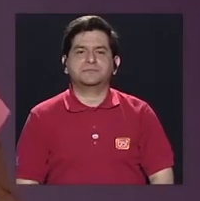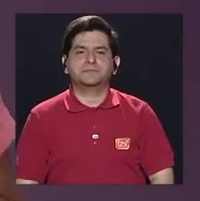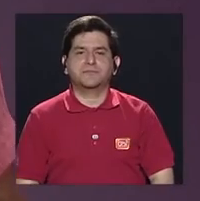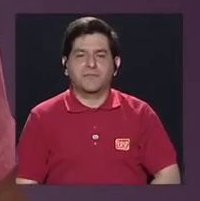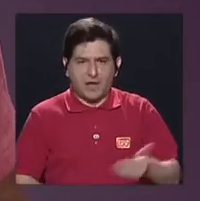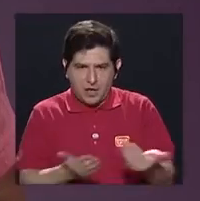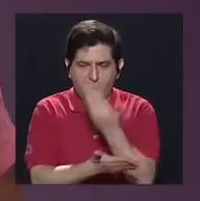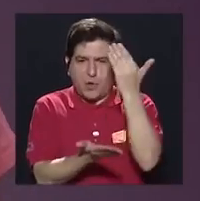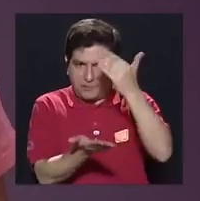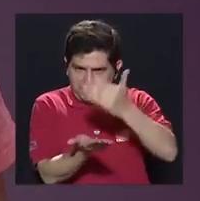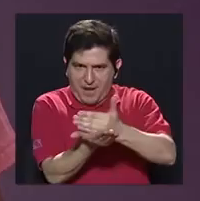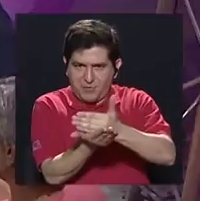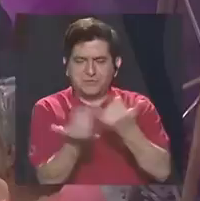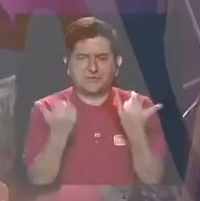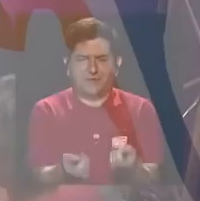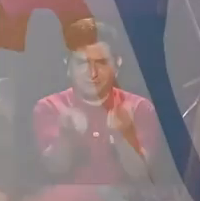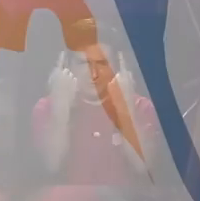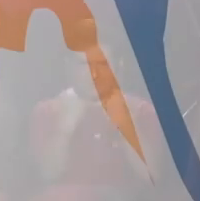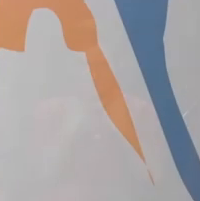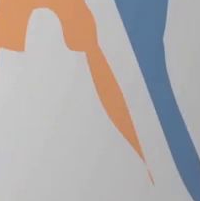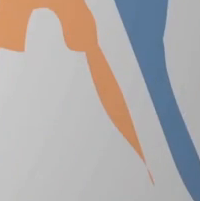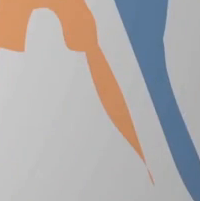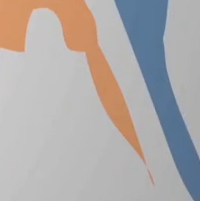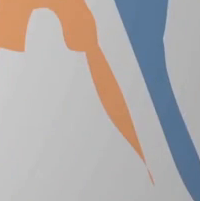una nueva pausa y volvemos.